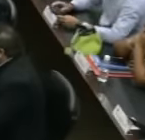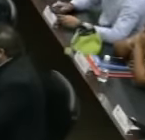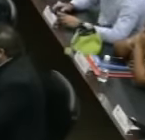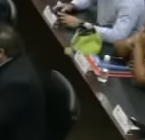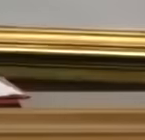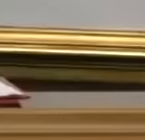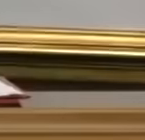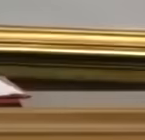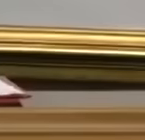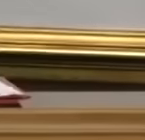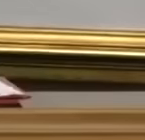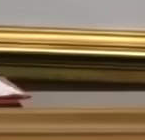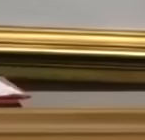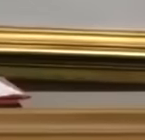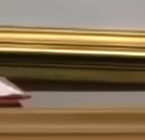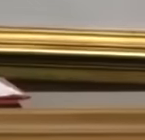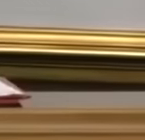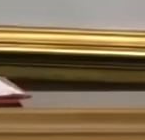se cierra